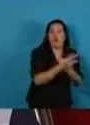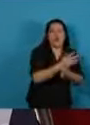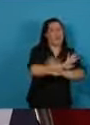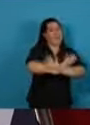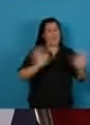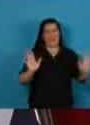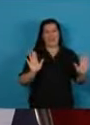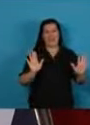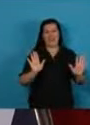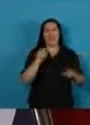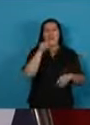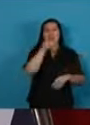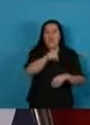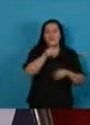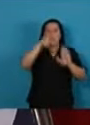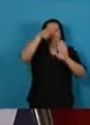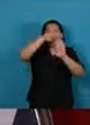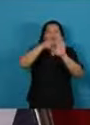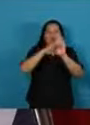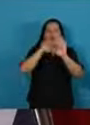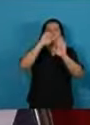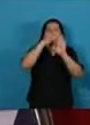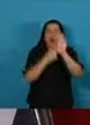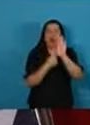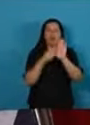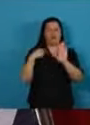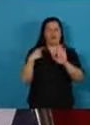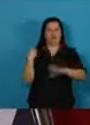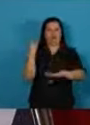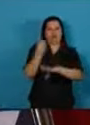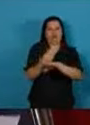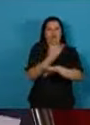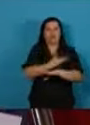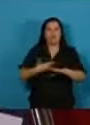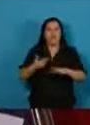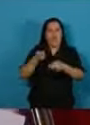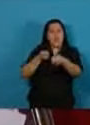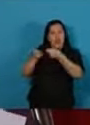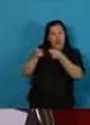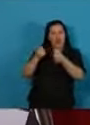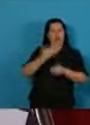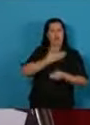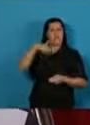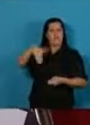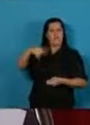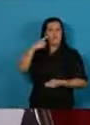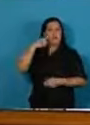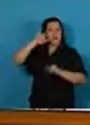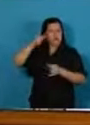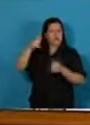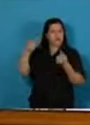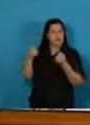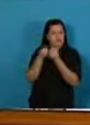Bajo esas premisas asumiremos toda la negociación de nuestra deuda.